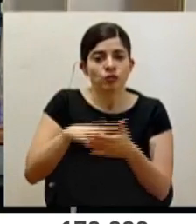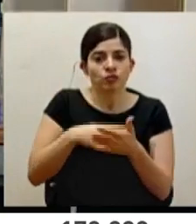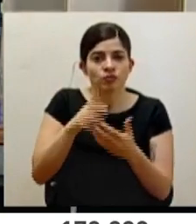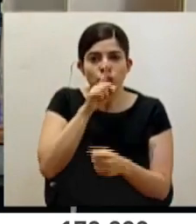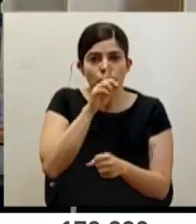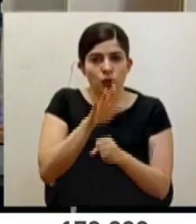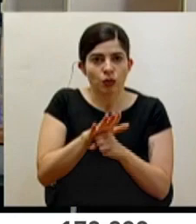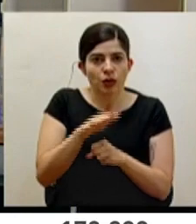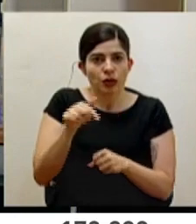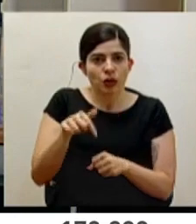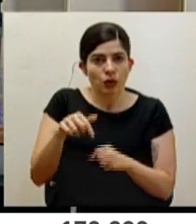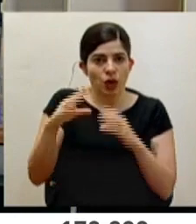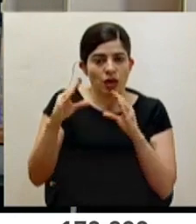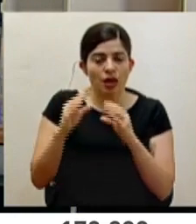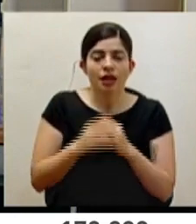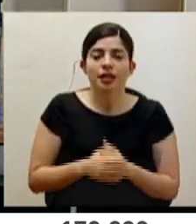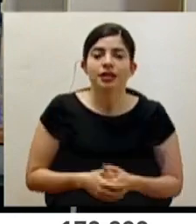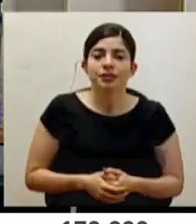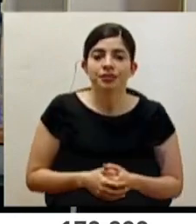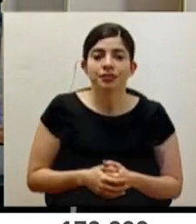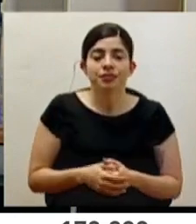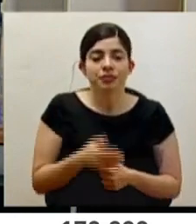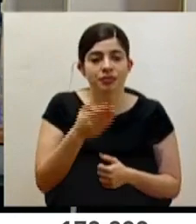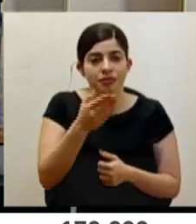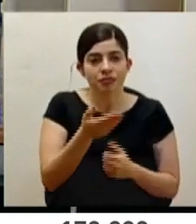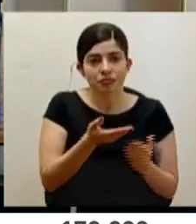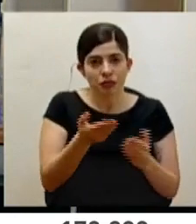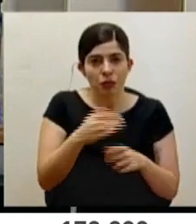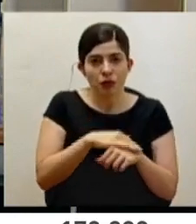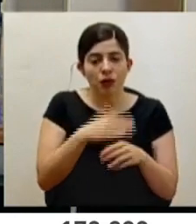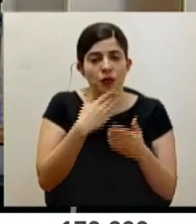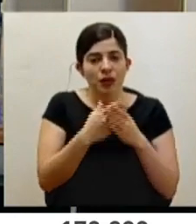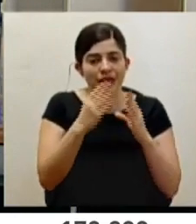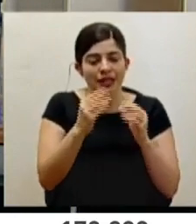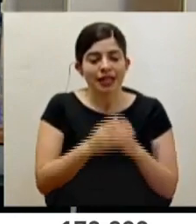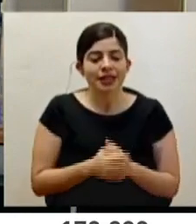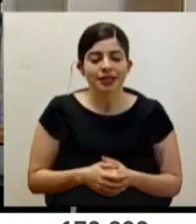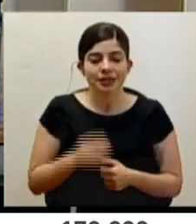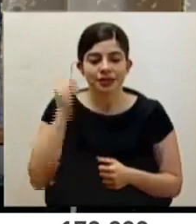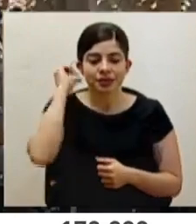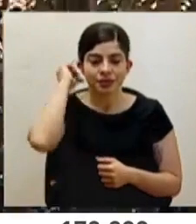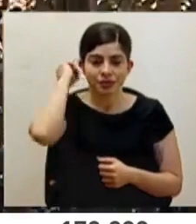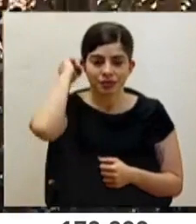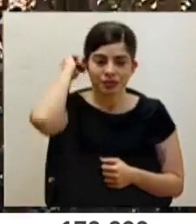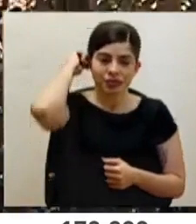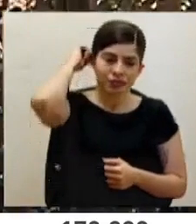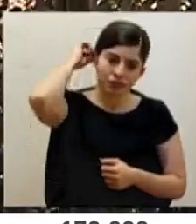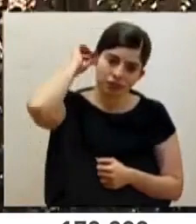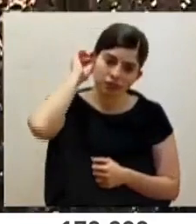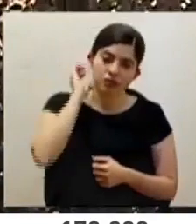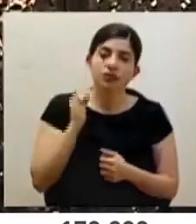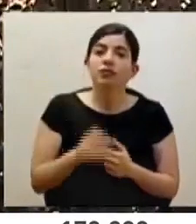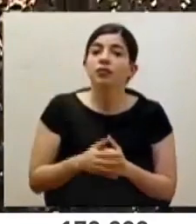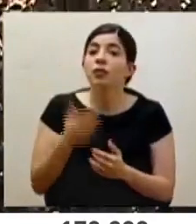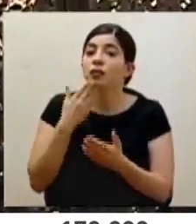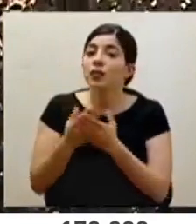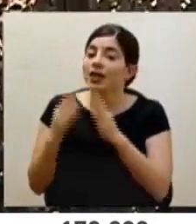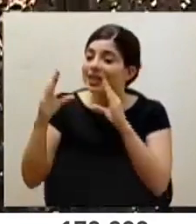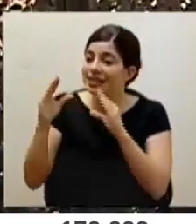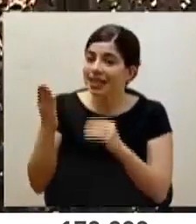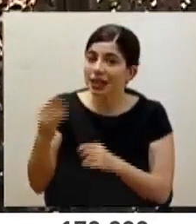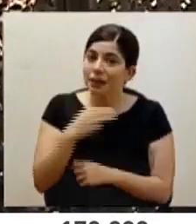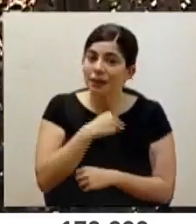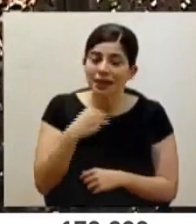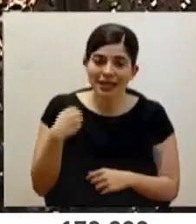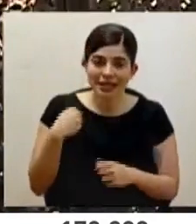respectivas el resto de la tarde. Don Edgar, por favor. Buenas tardes. Muy buenas tardes. Muy buenas tardes,